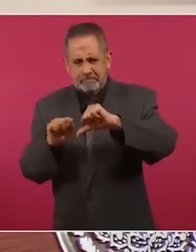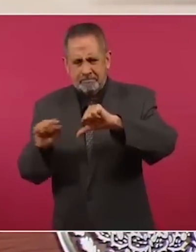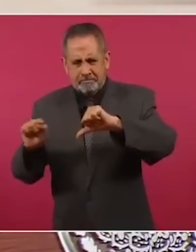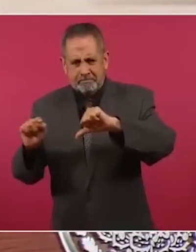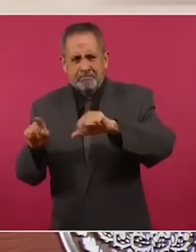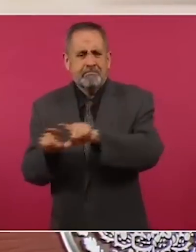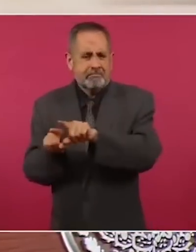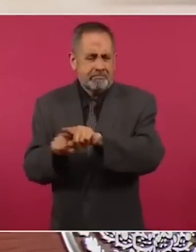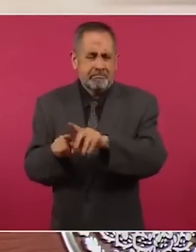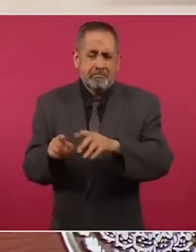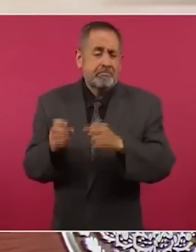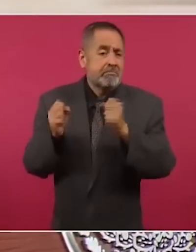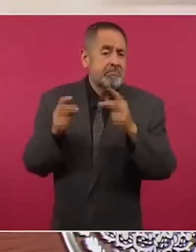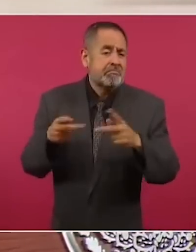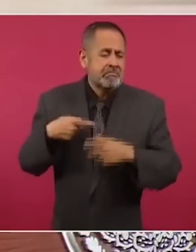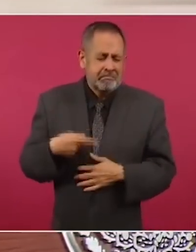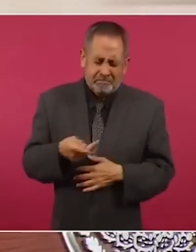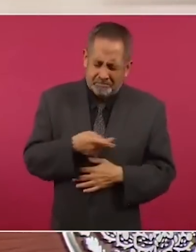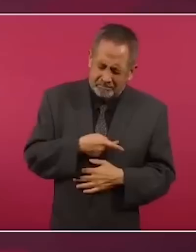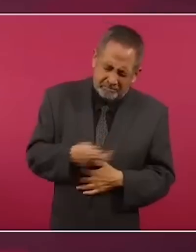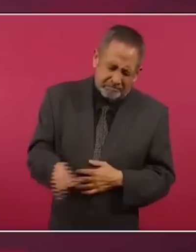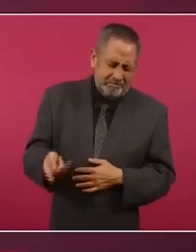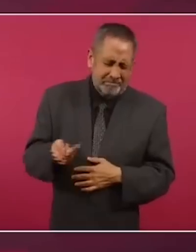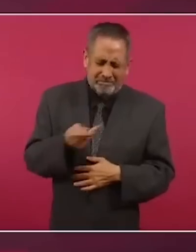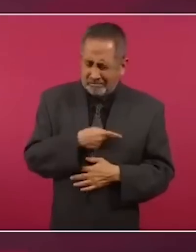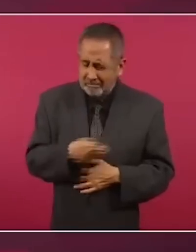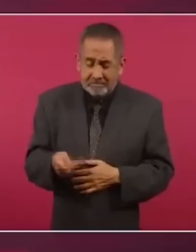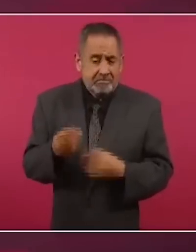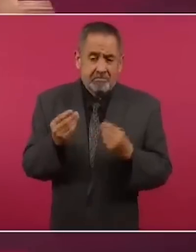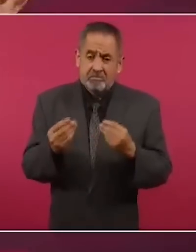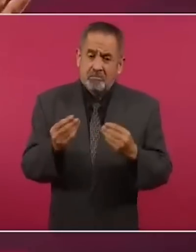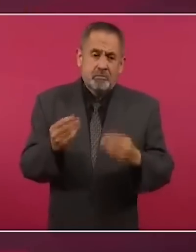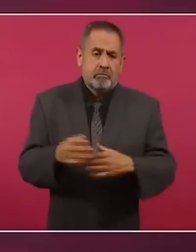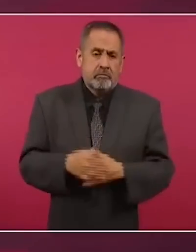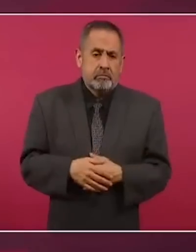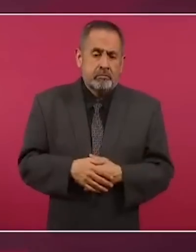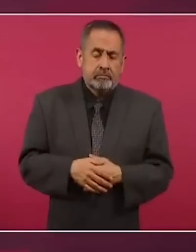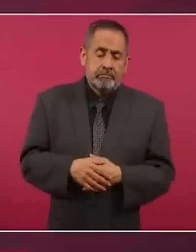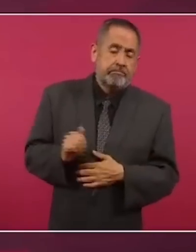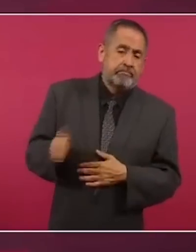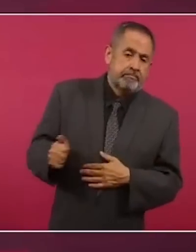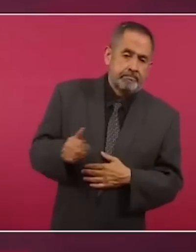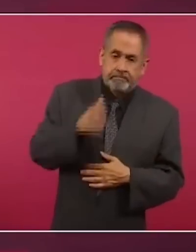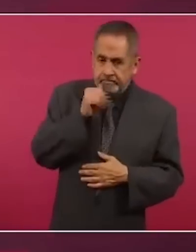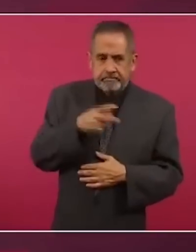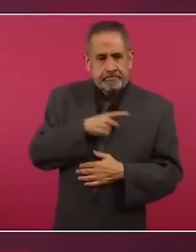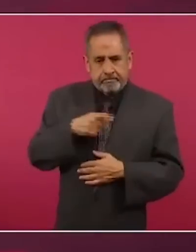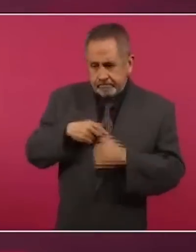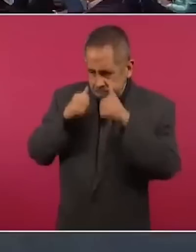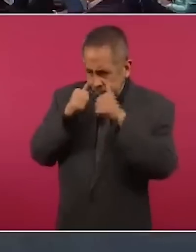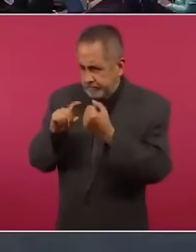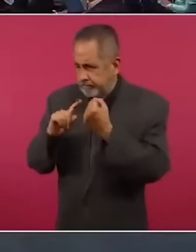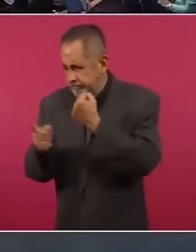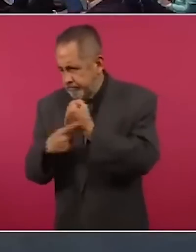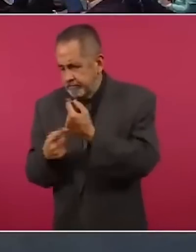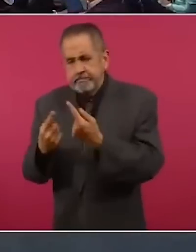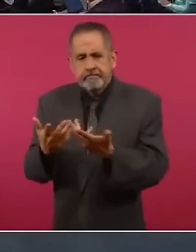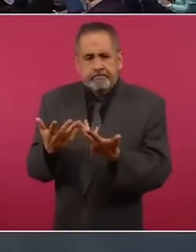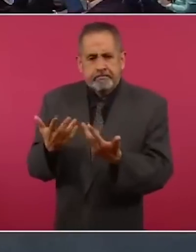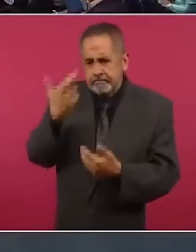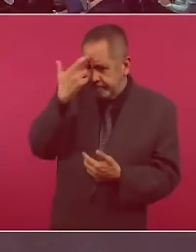mucho abandono y hay que hacer algo para atender las causas.